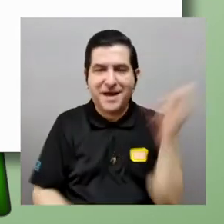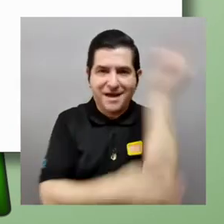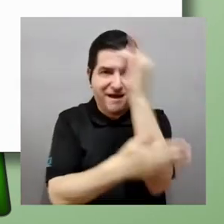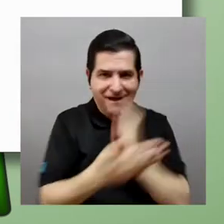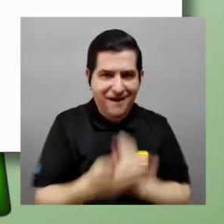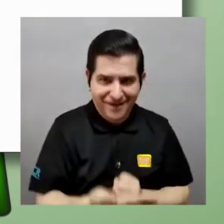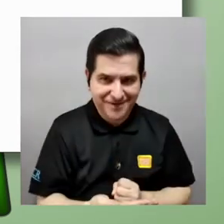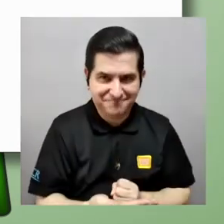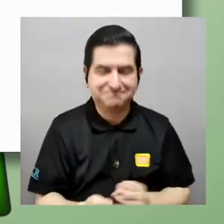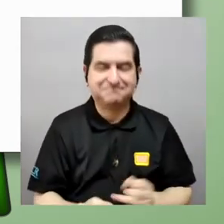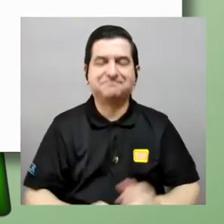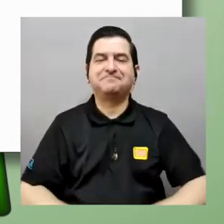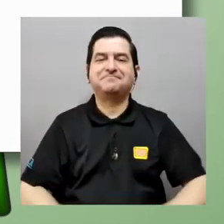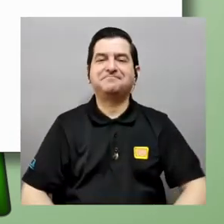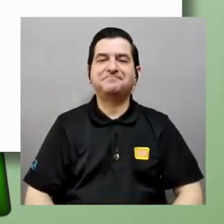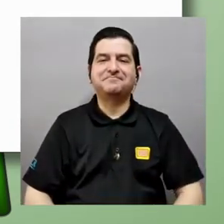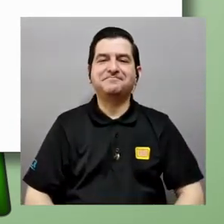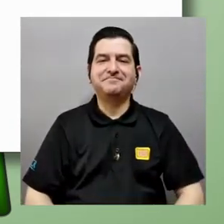que está ahí dibujado